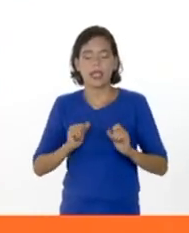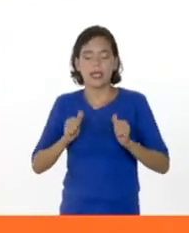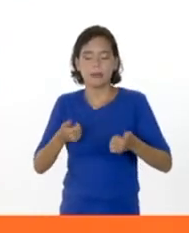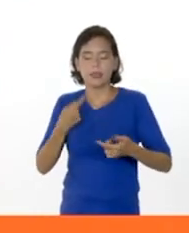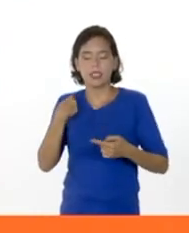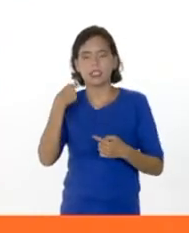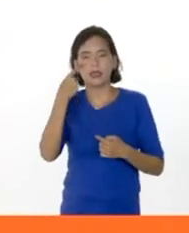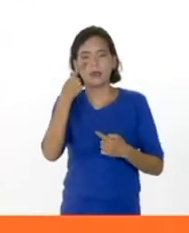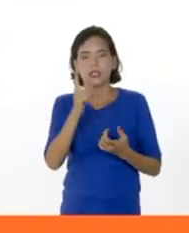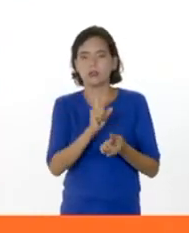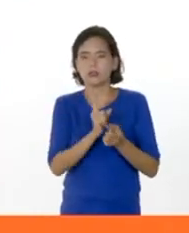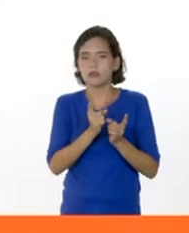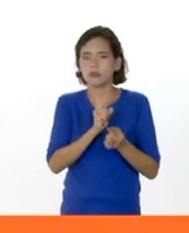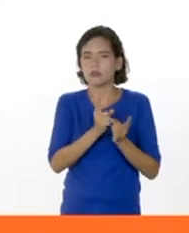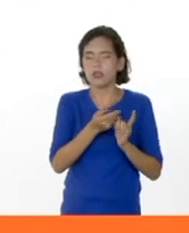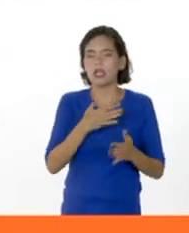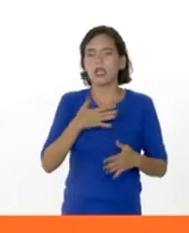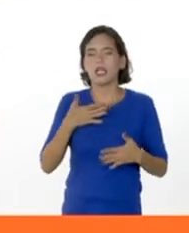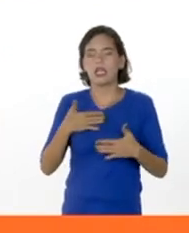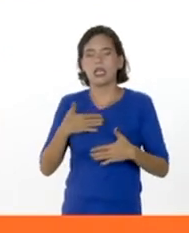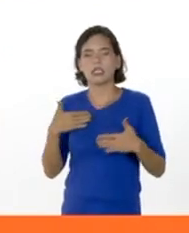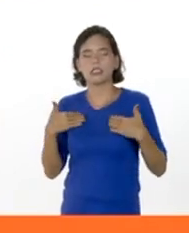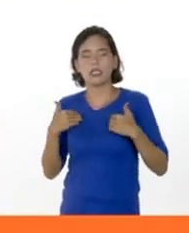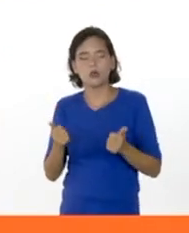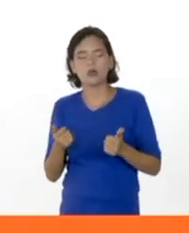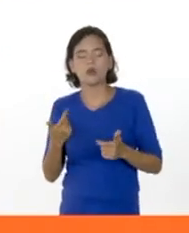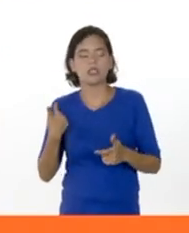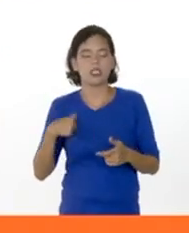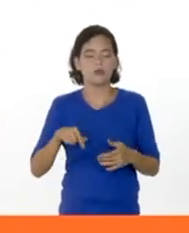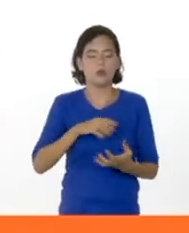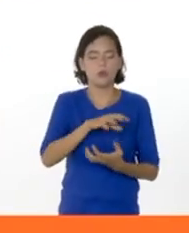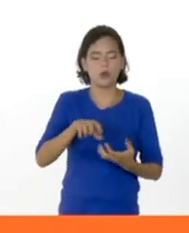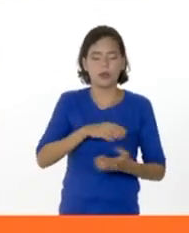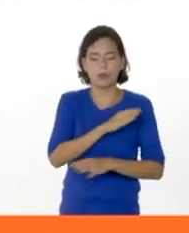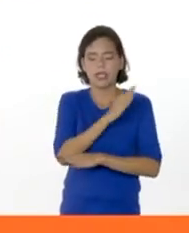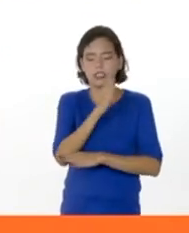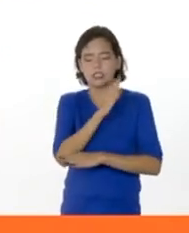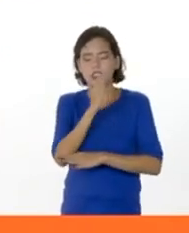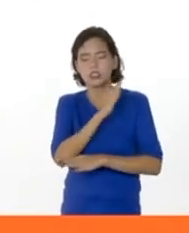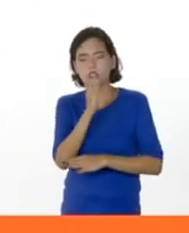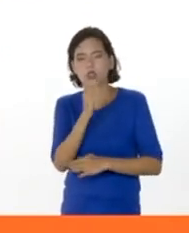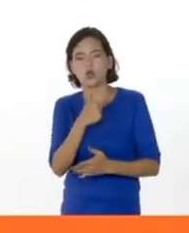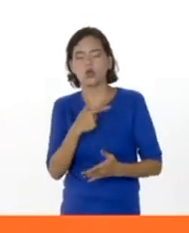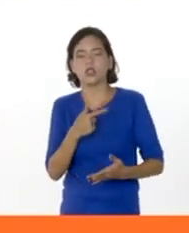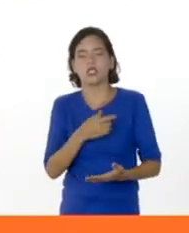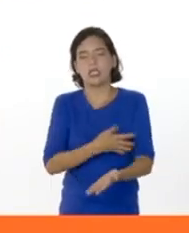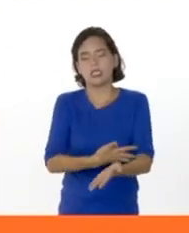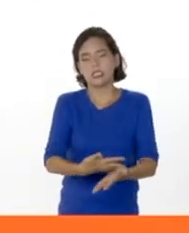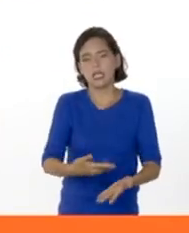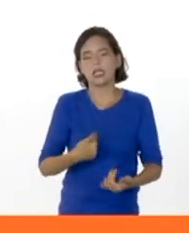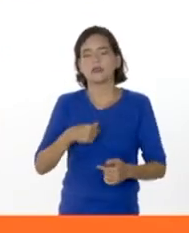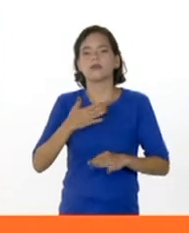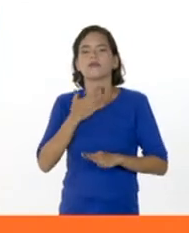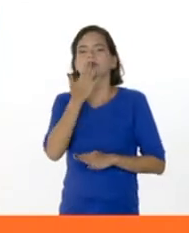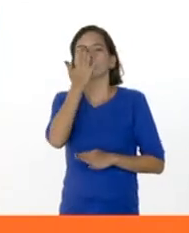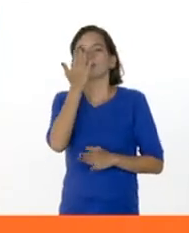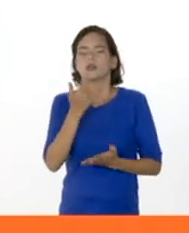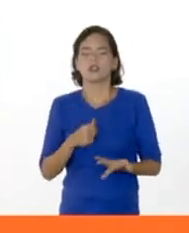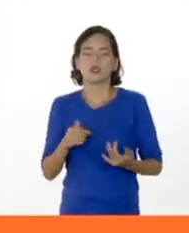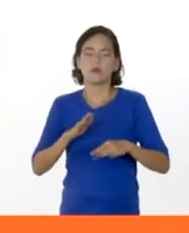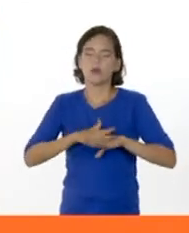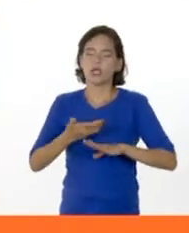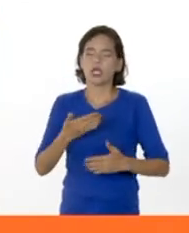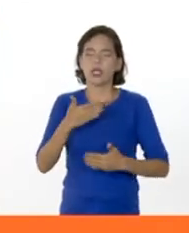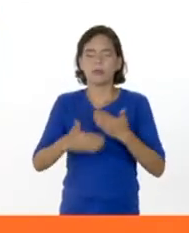esa cresta, ¿no?, bajando la salud. Bueno, tenemos problemas de tensión, problemas arteriales, paros cardíacos, problemas respiratorios, porque en el